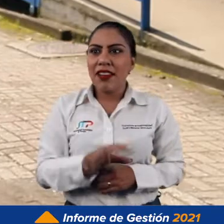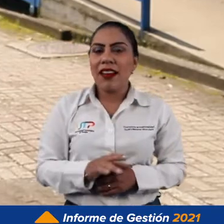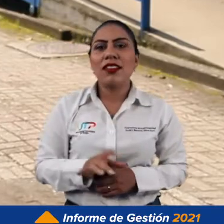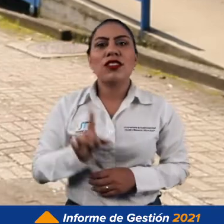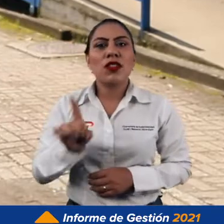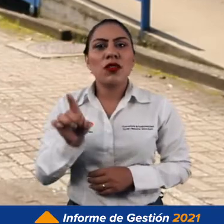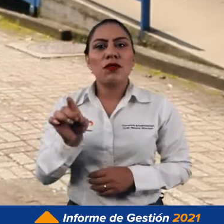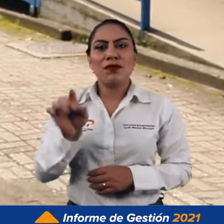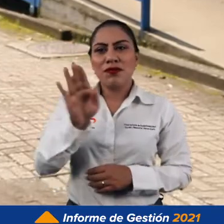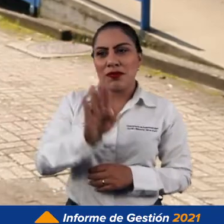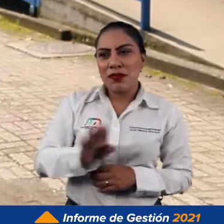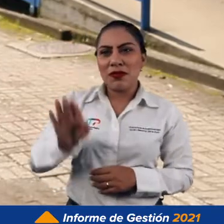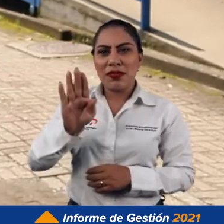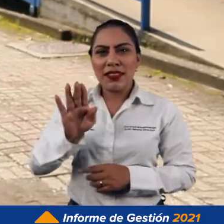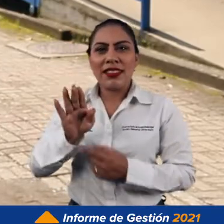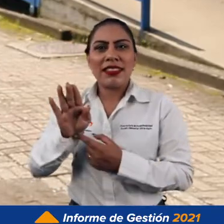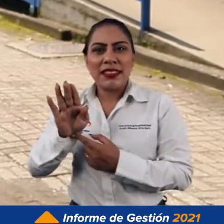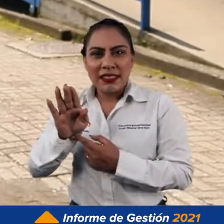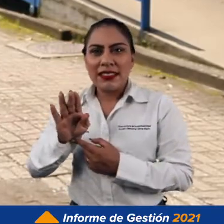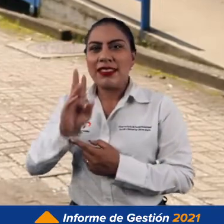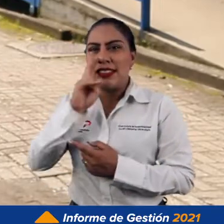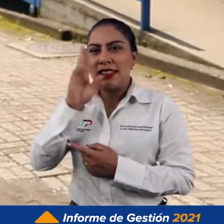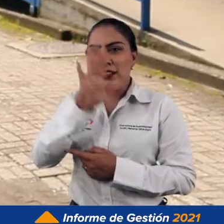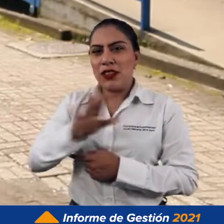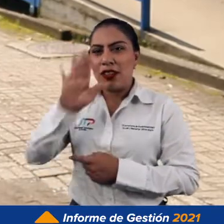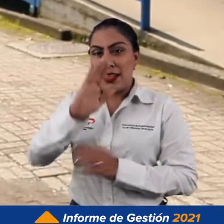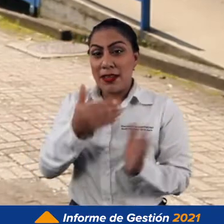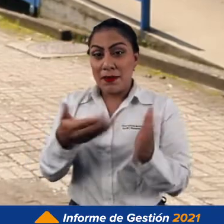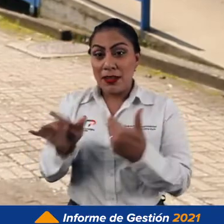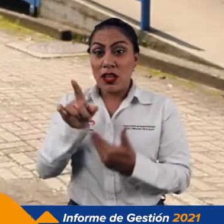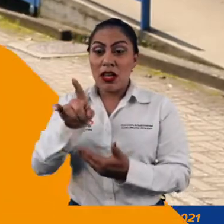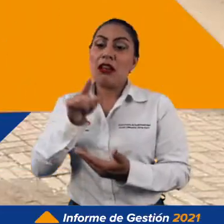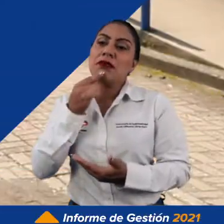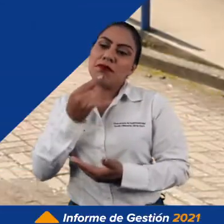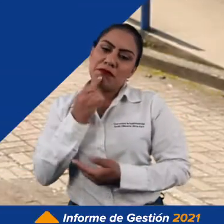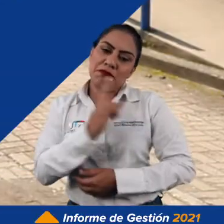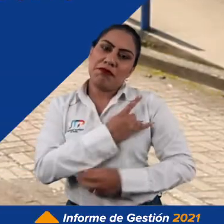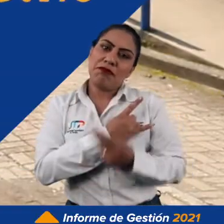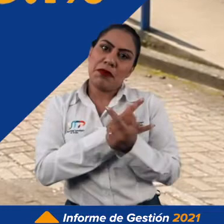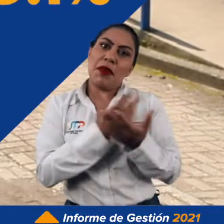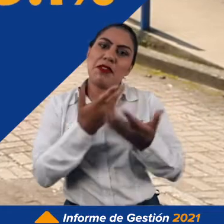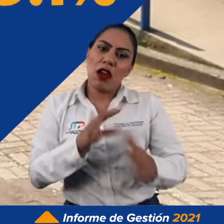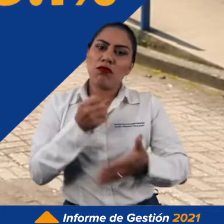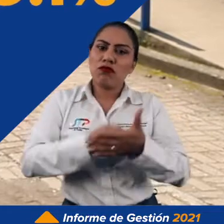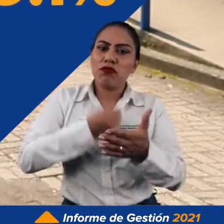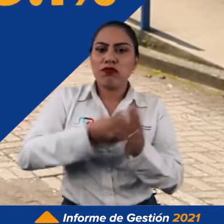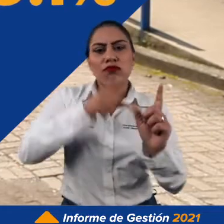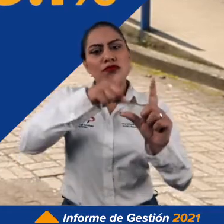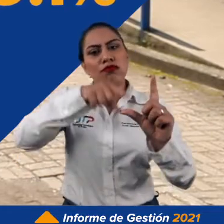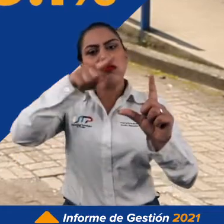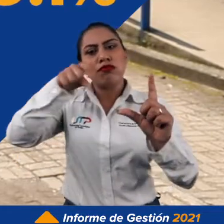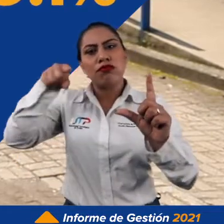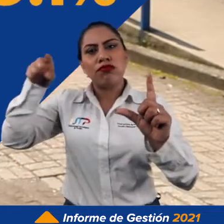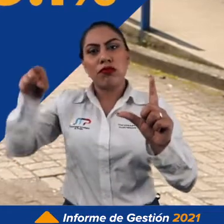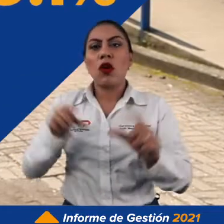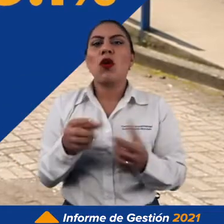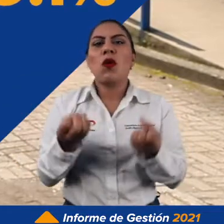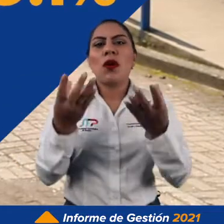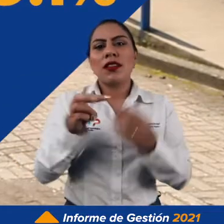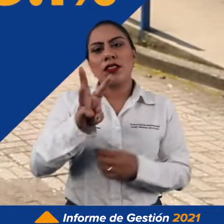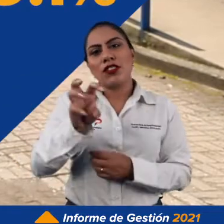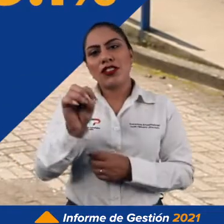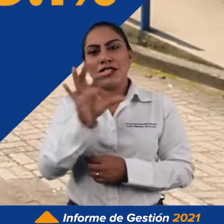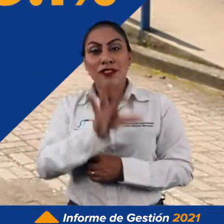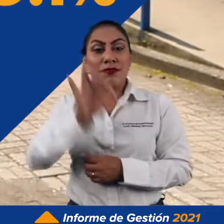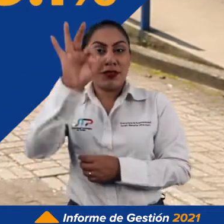reportes del Departamento Nacional de Planeación, la UTP tiene un nivel de desempeño cercano al 80%